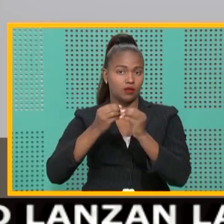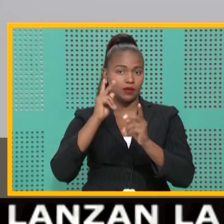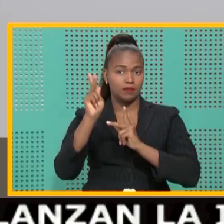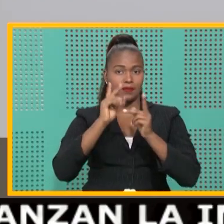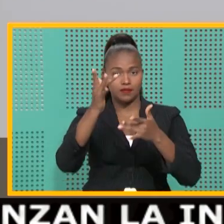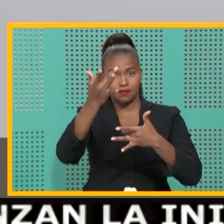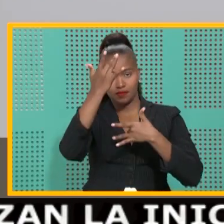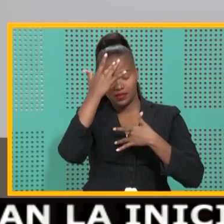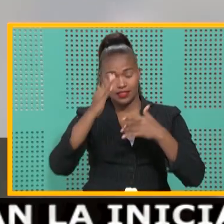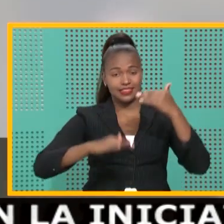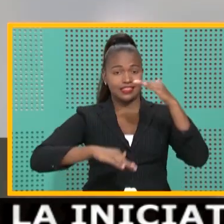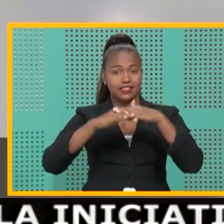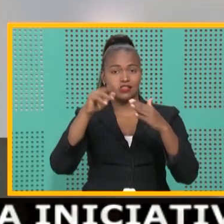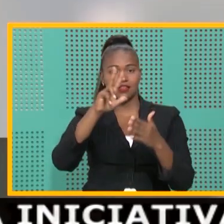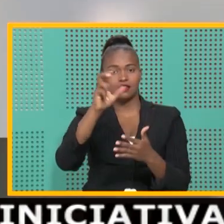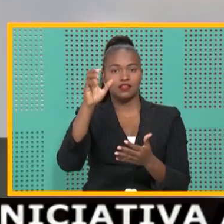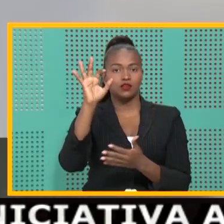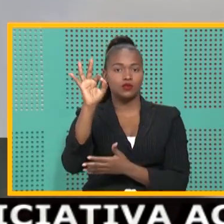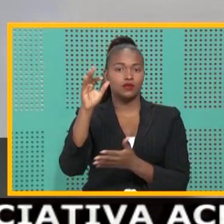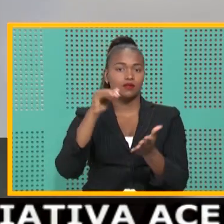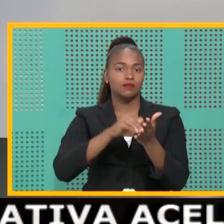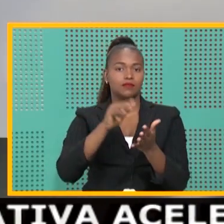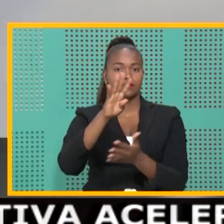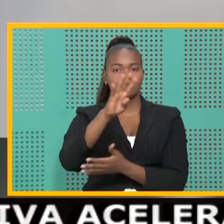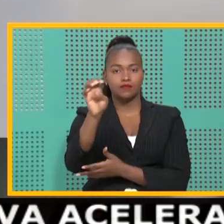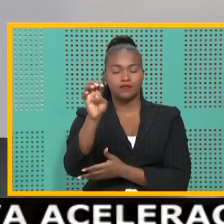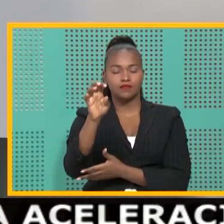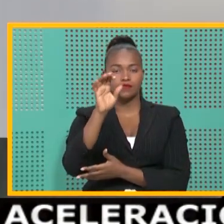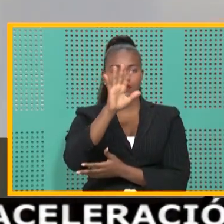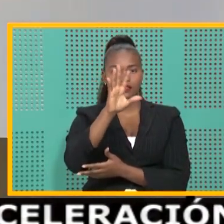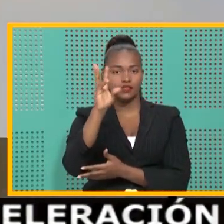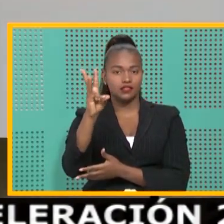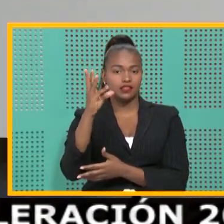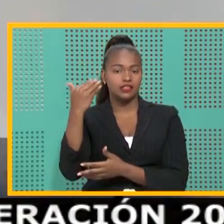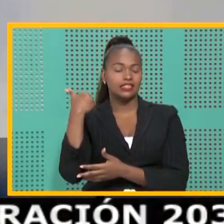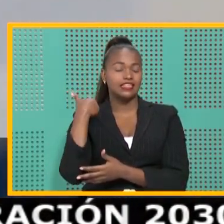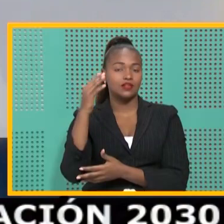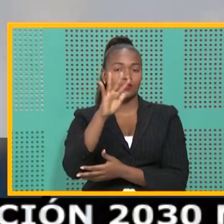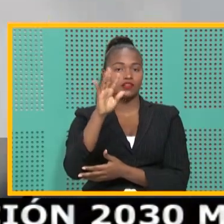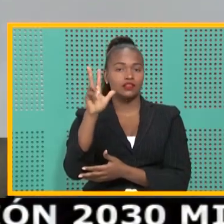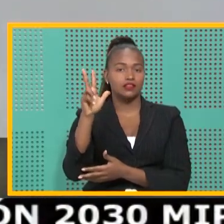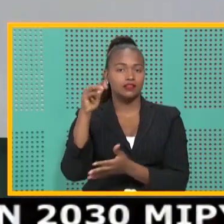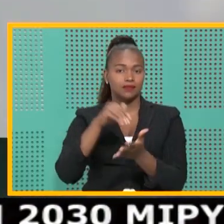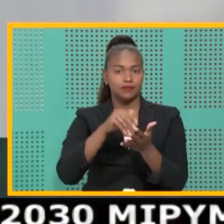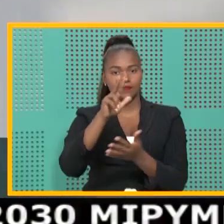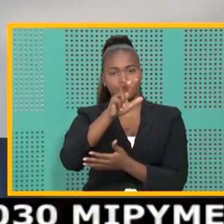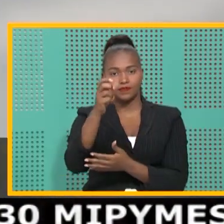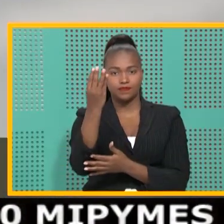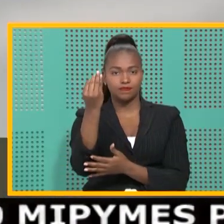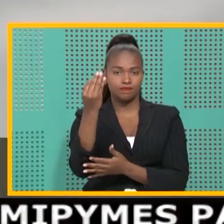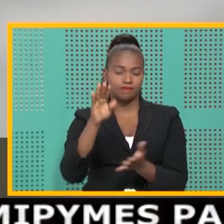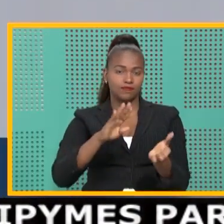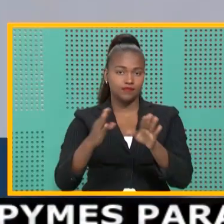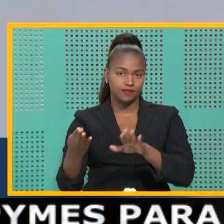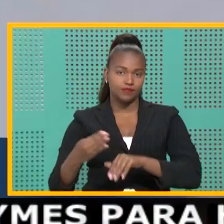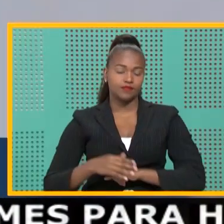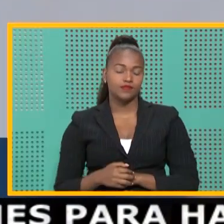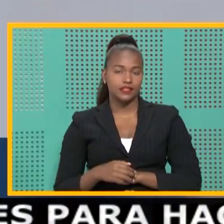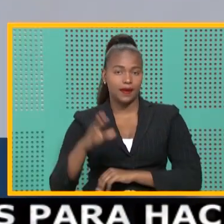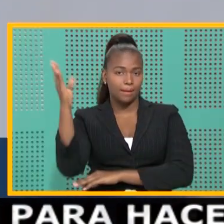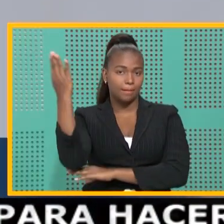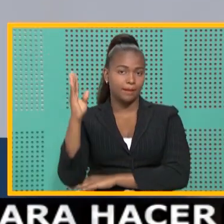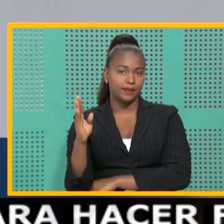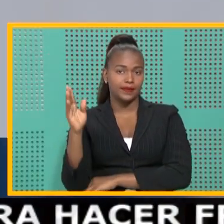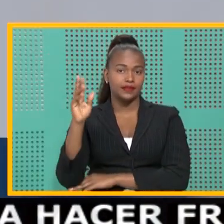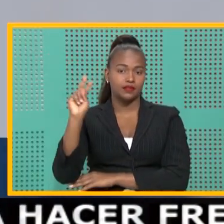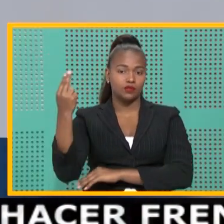contagiados ascendió a 309.456 con 43.314 decesos. Brasil,